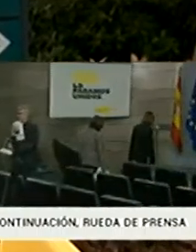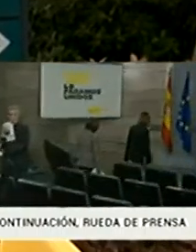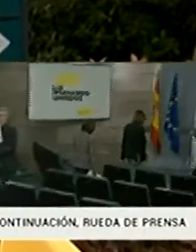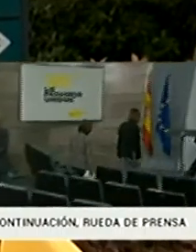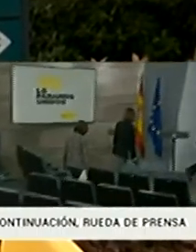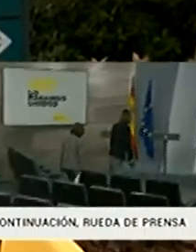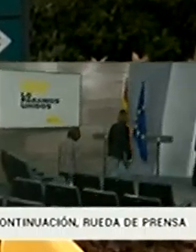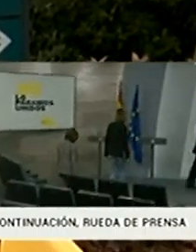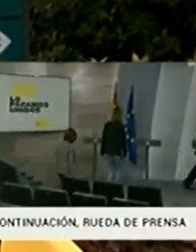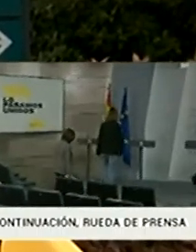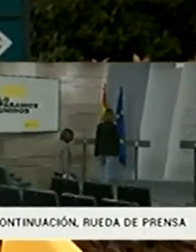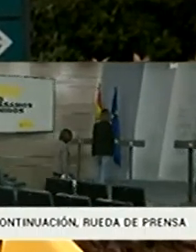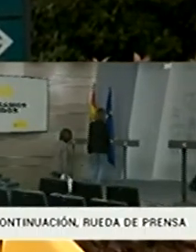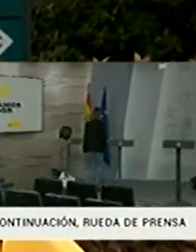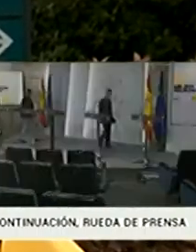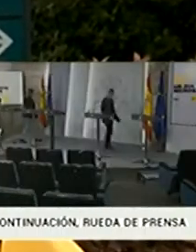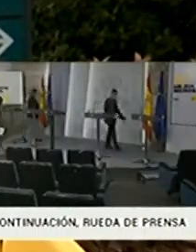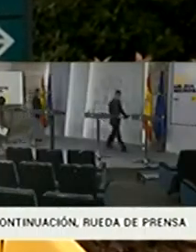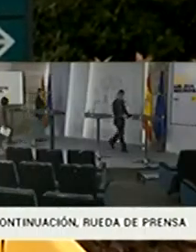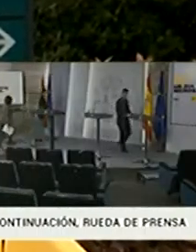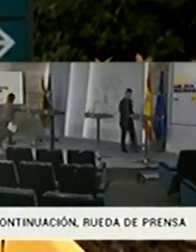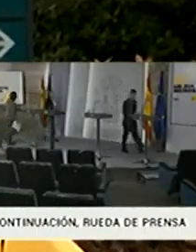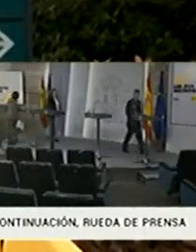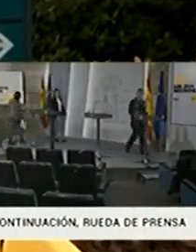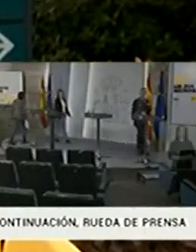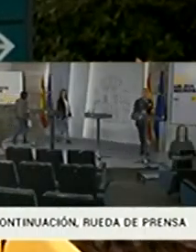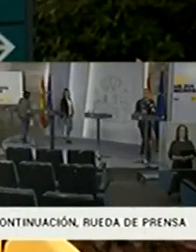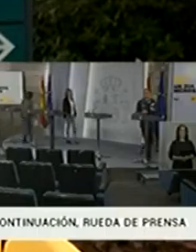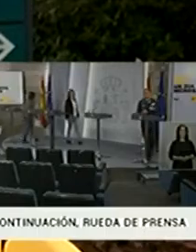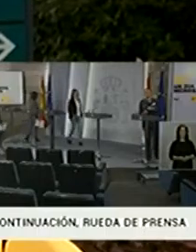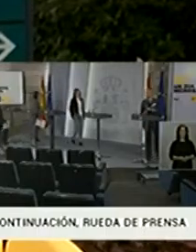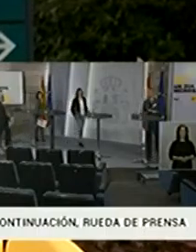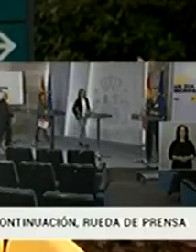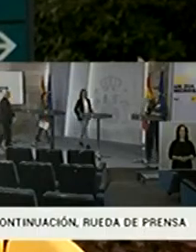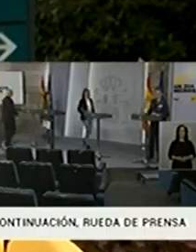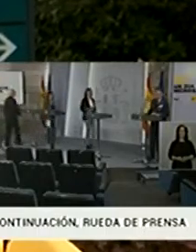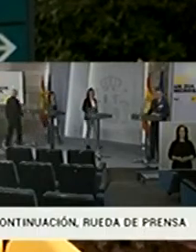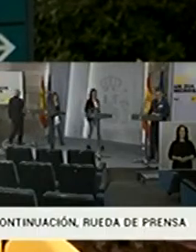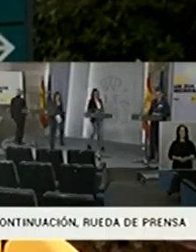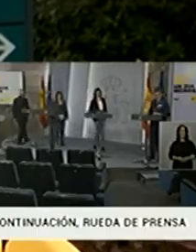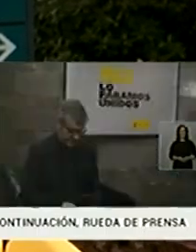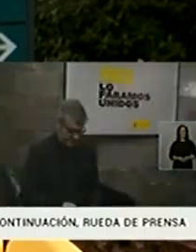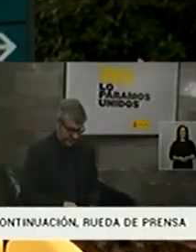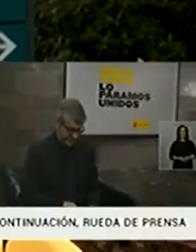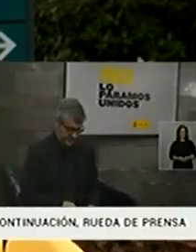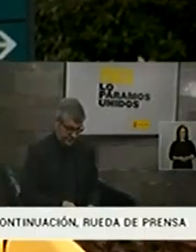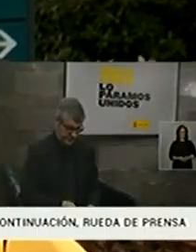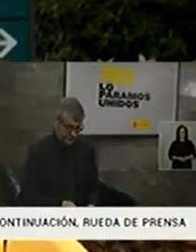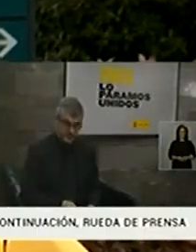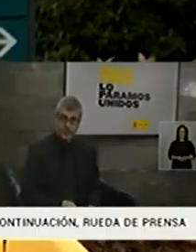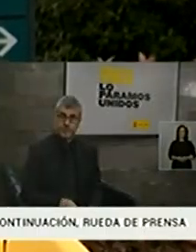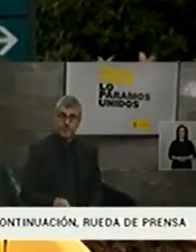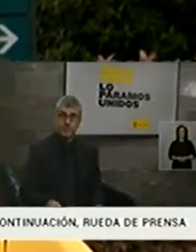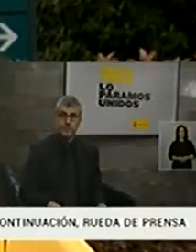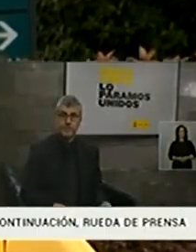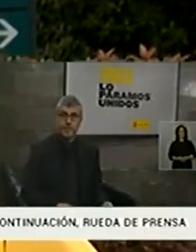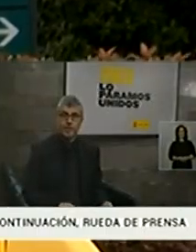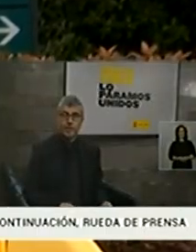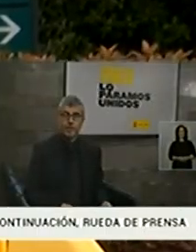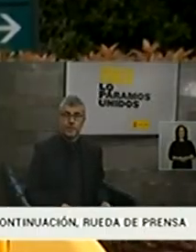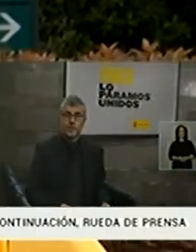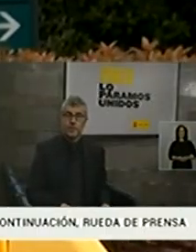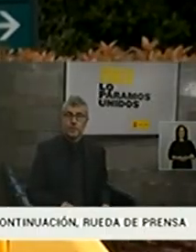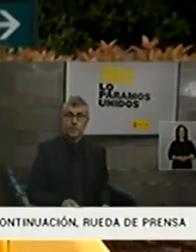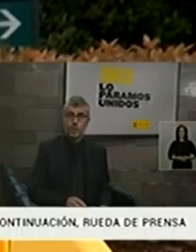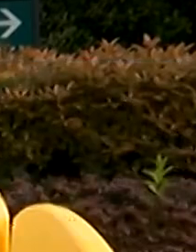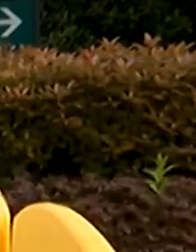una compra con un permiso especial, nos dicen que son conscientes de que la normalidad va a volver muy poco a poco. estado, recordemos,